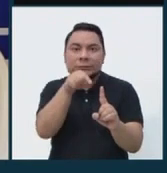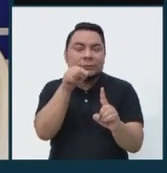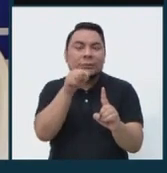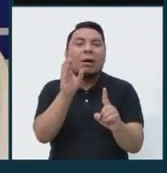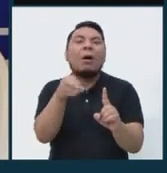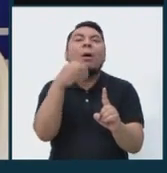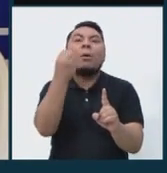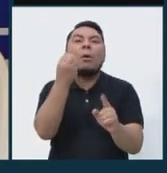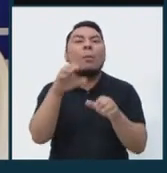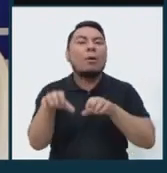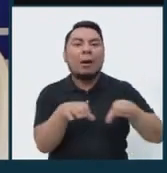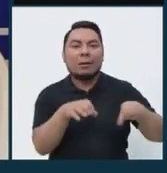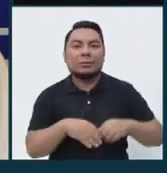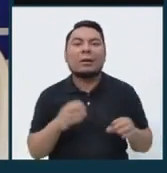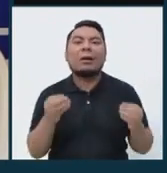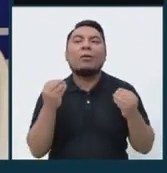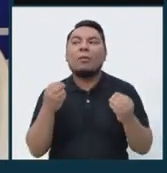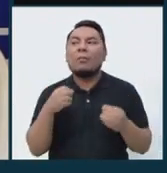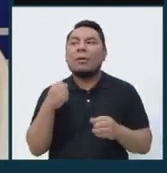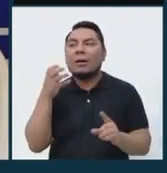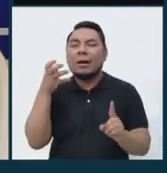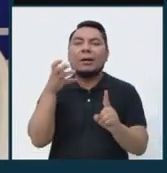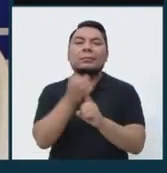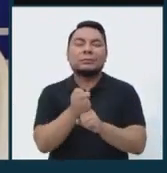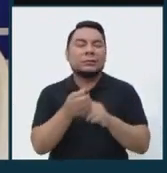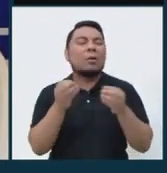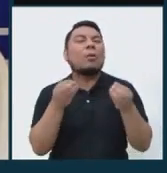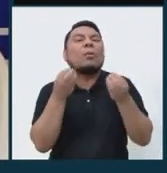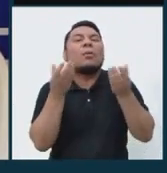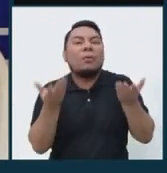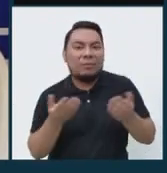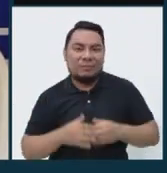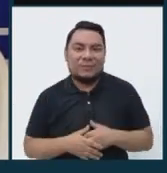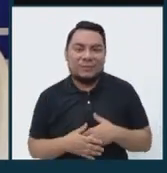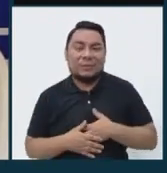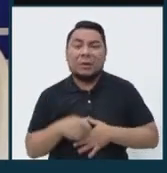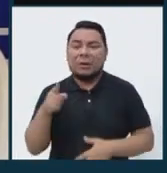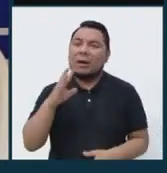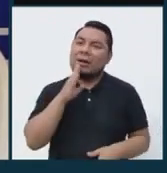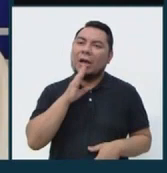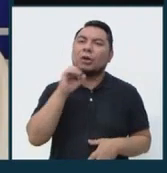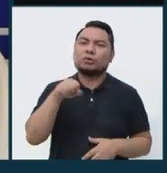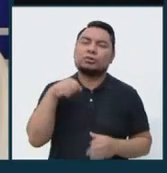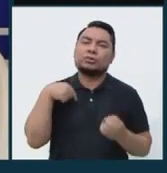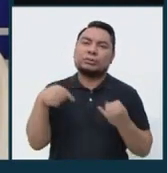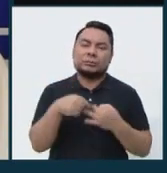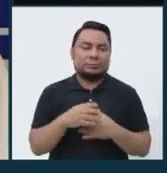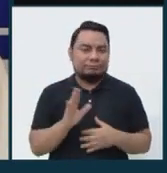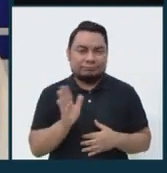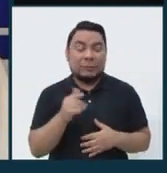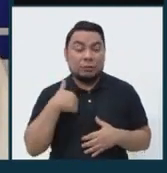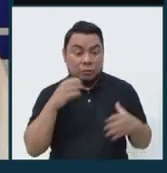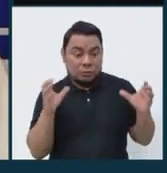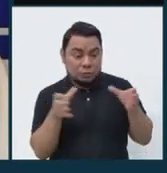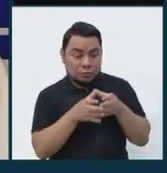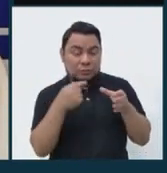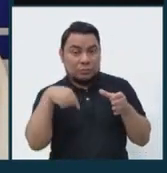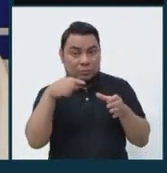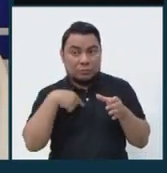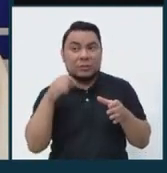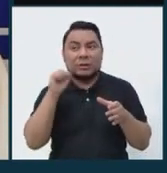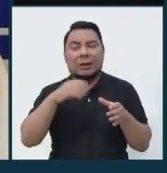lo vamos a hacer? ¿Cómo vamos a lograr esto, no? nosotros dentro del grupo que estamos postulando tenemos una experiencia